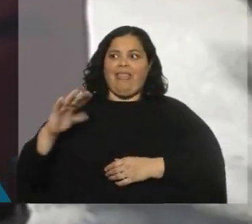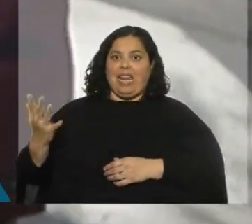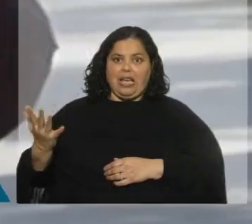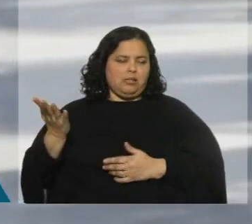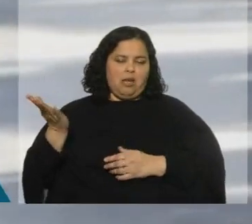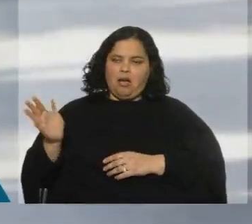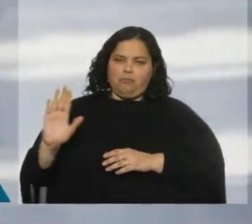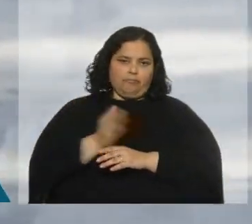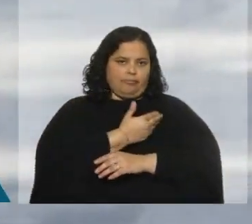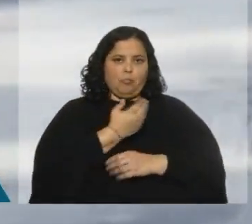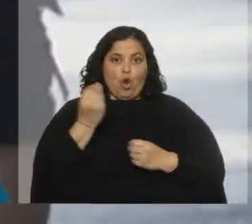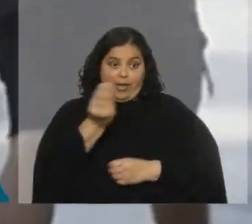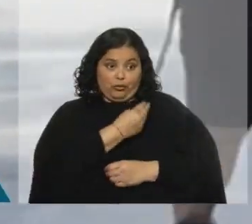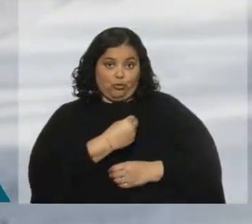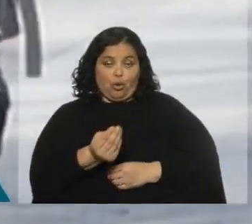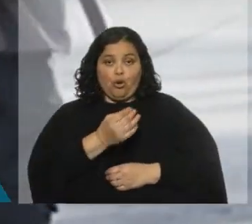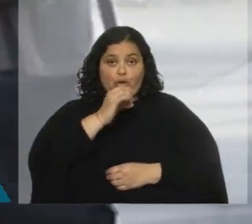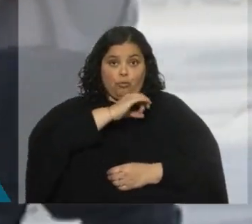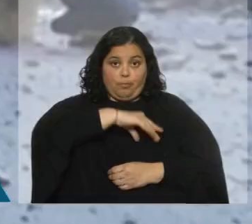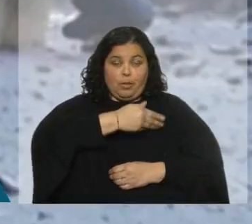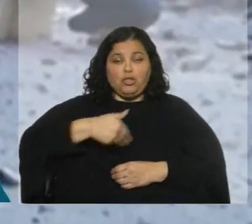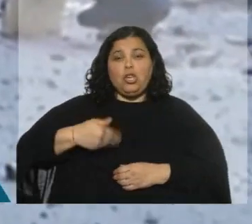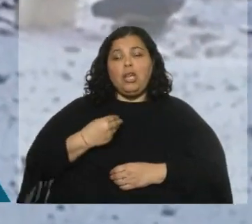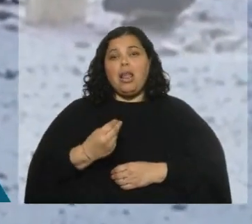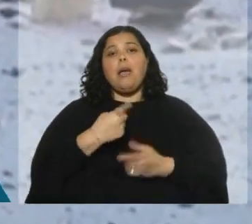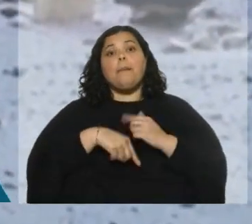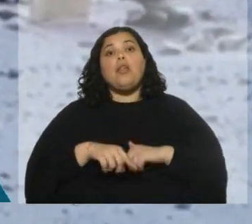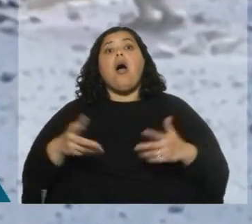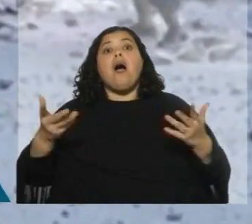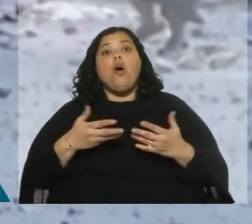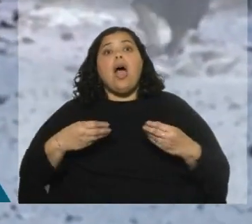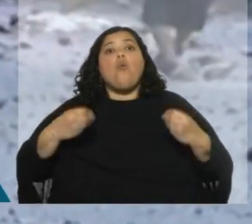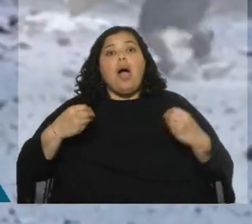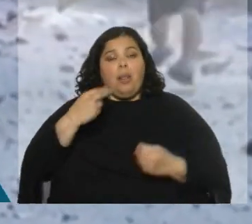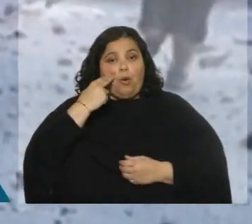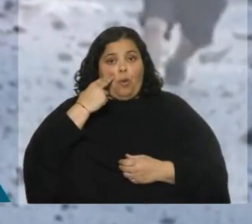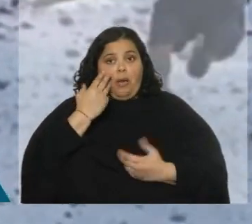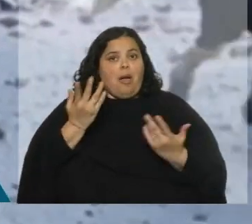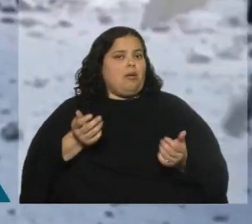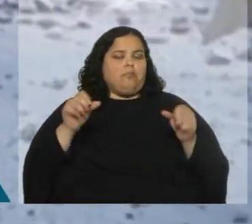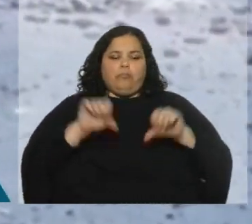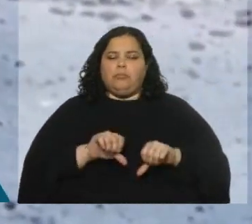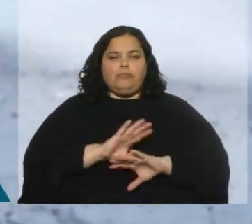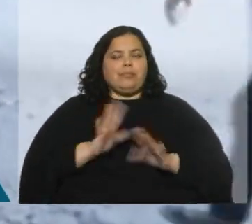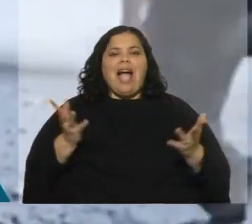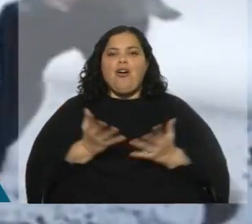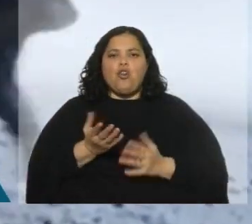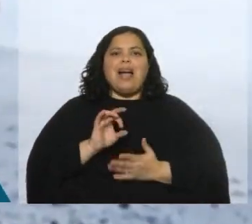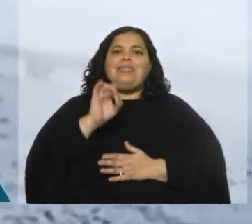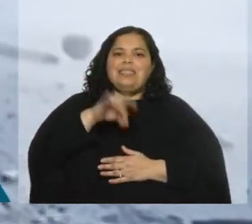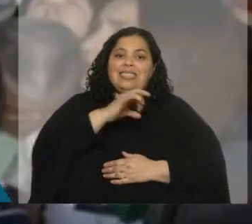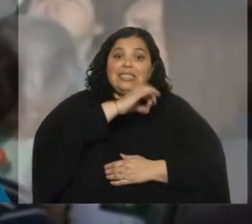ese momento. En definitiva, lo que termina pasando, vuelvo a reiterarlo, es que ahora Chile debe